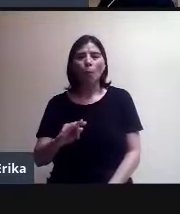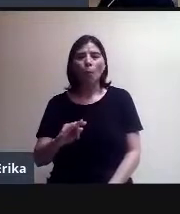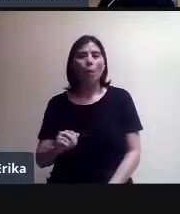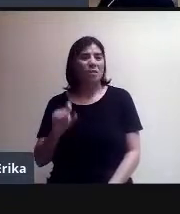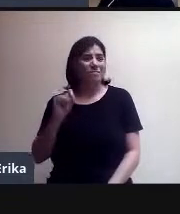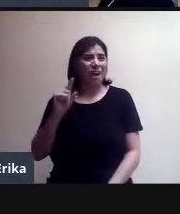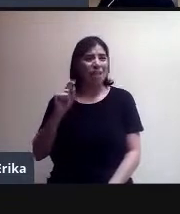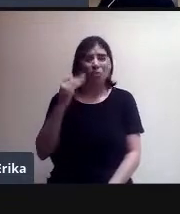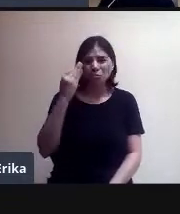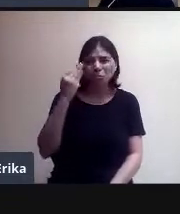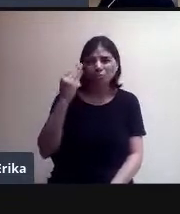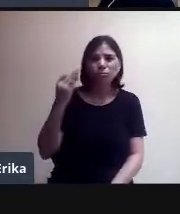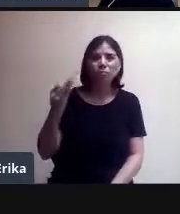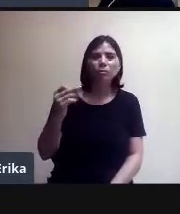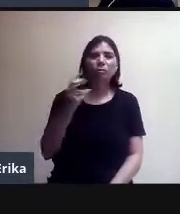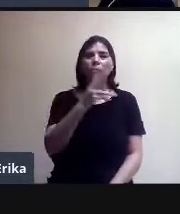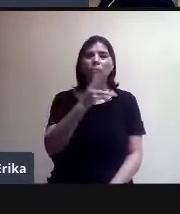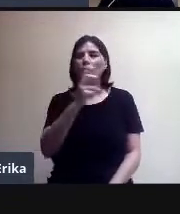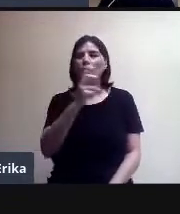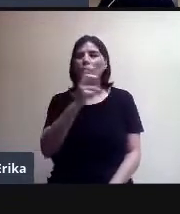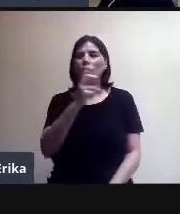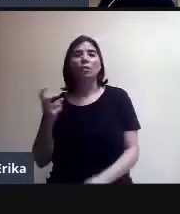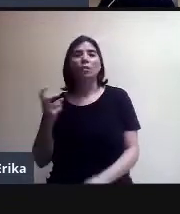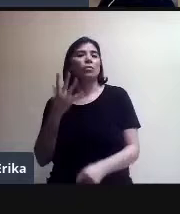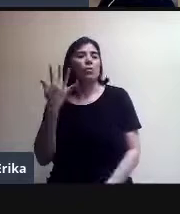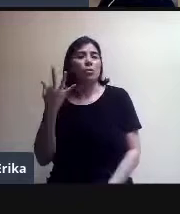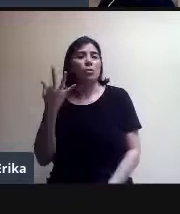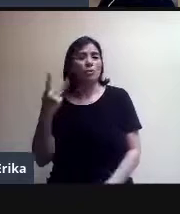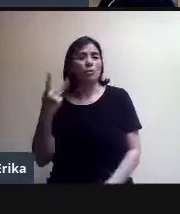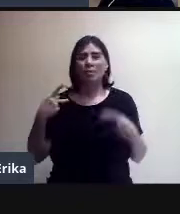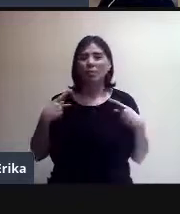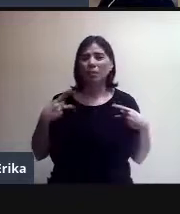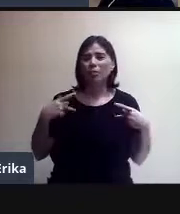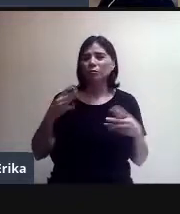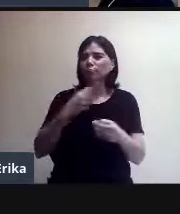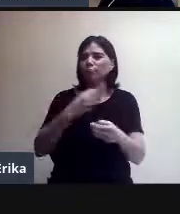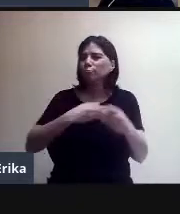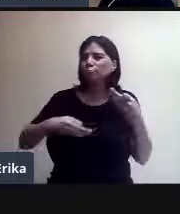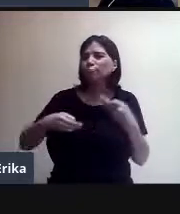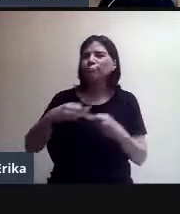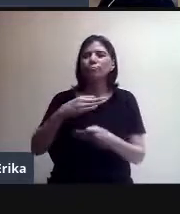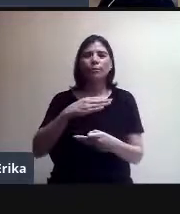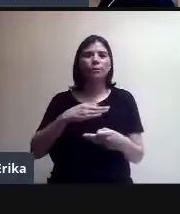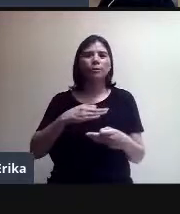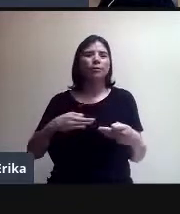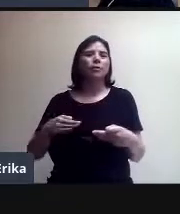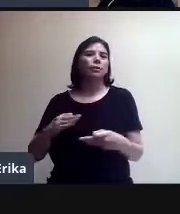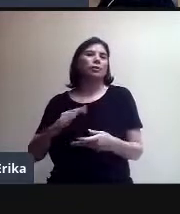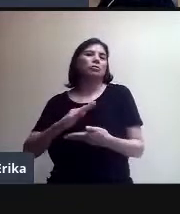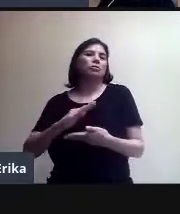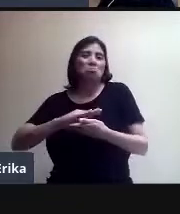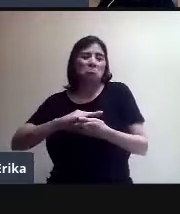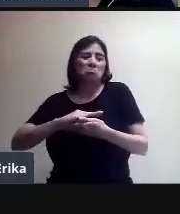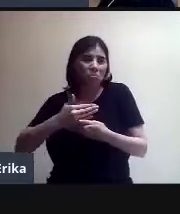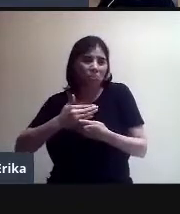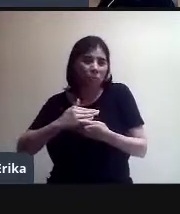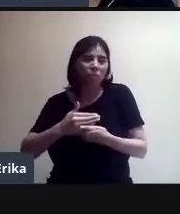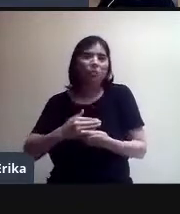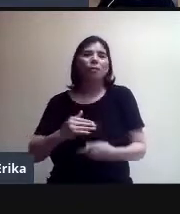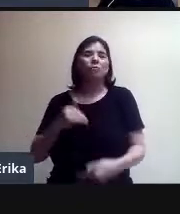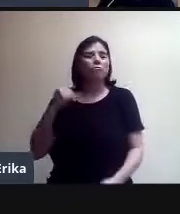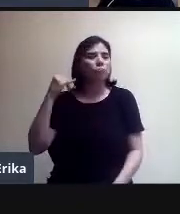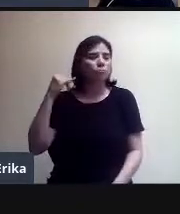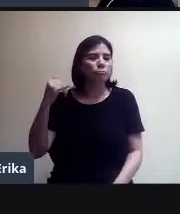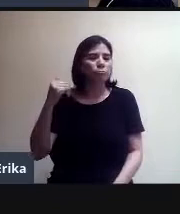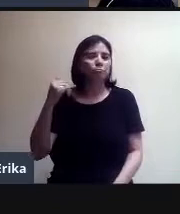250 personas en todos los tipos de modalidades que tiene G Suite.